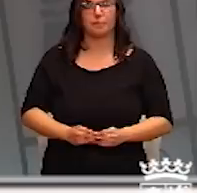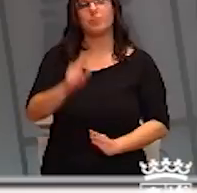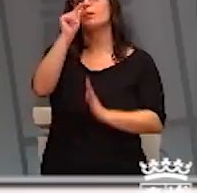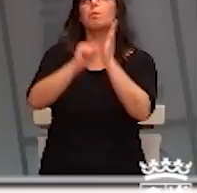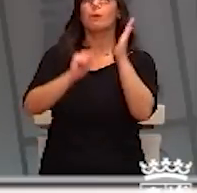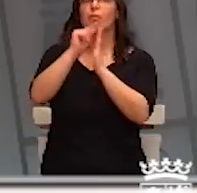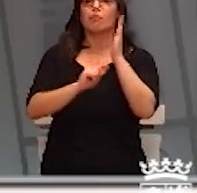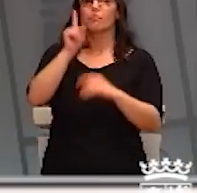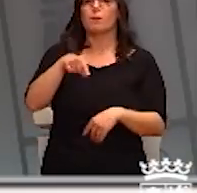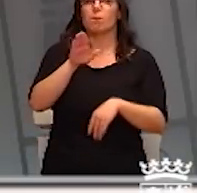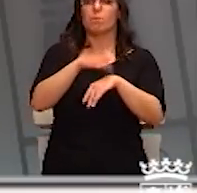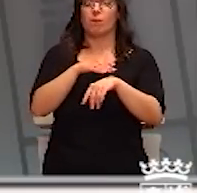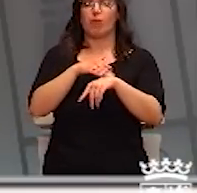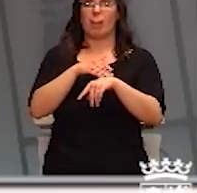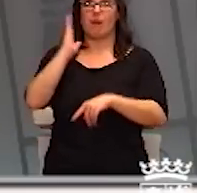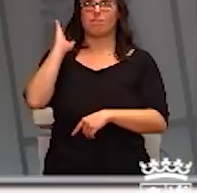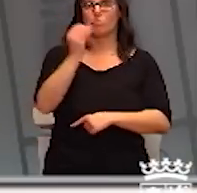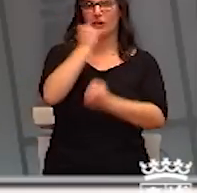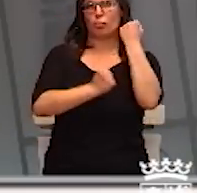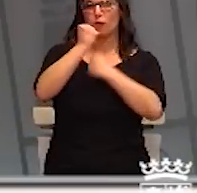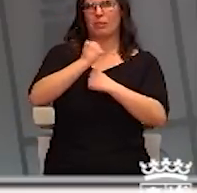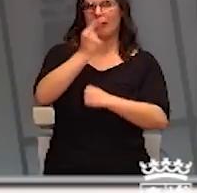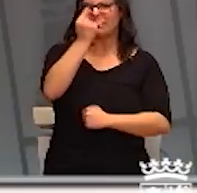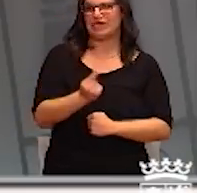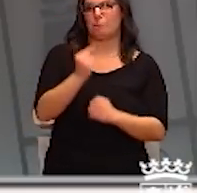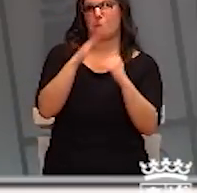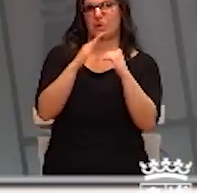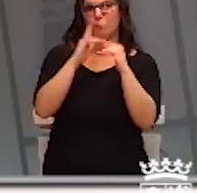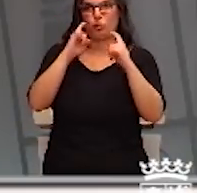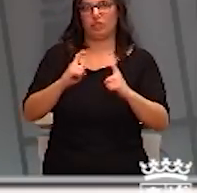para evitar el impacto económico de esta crisis.